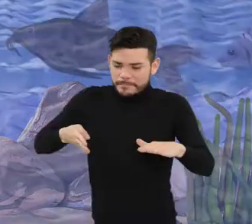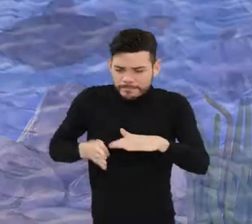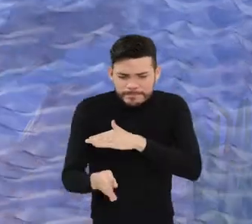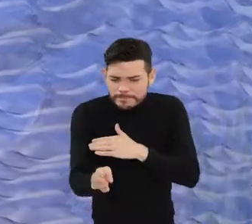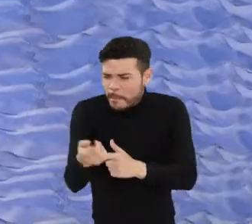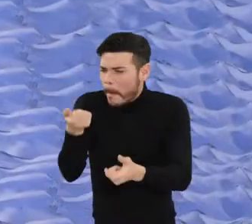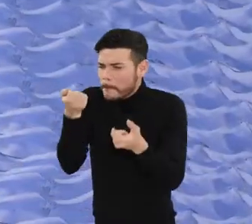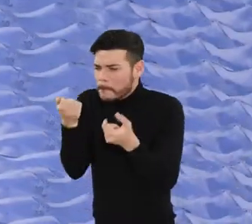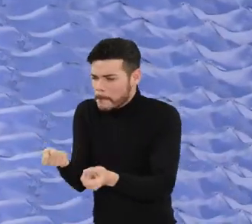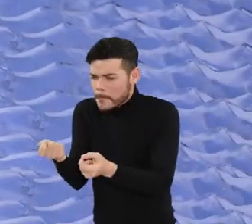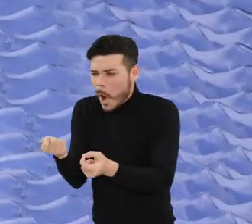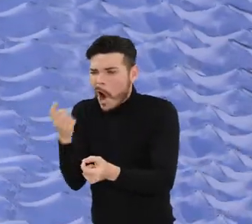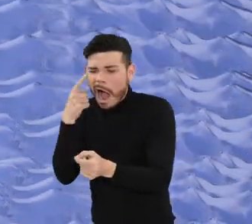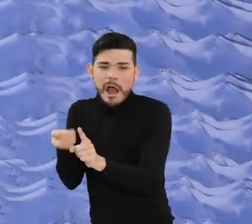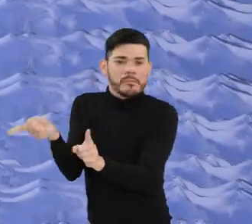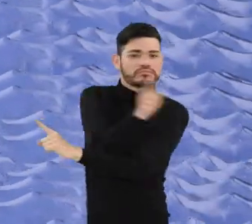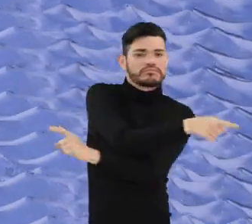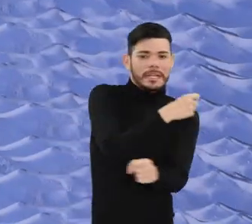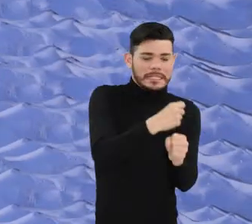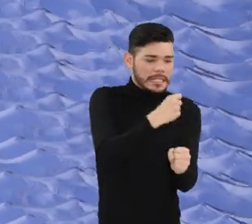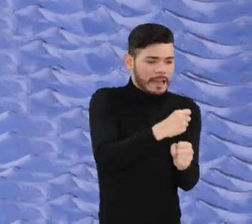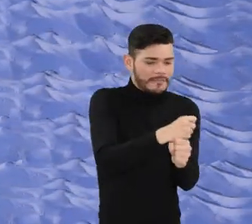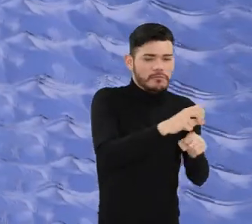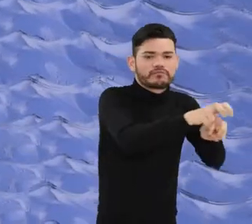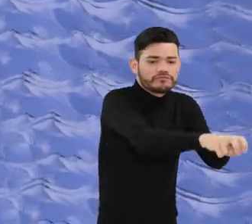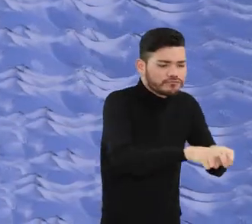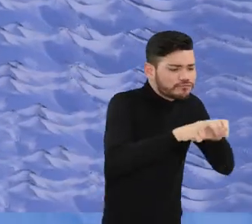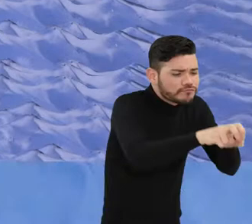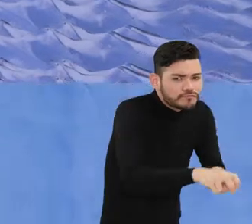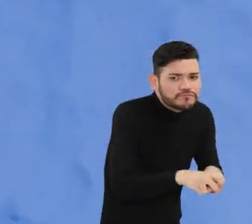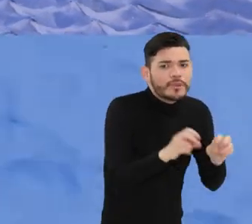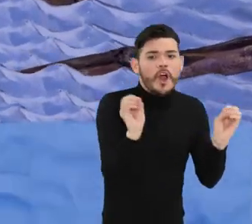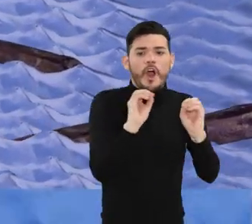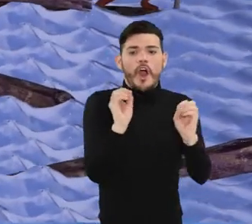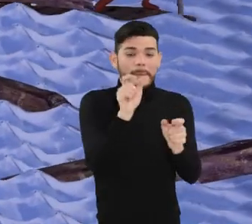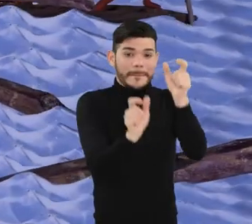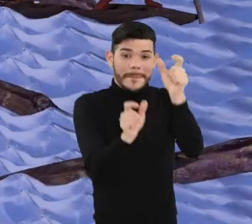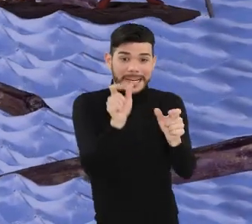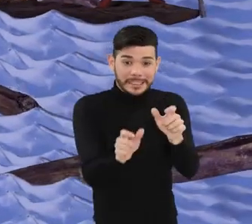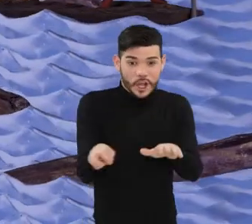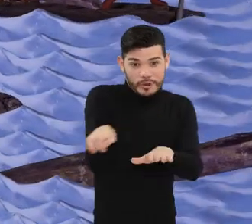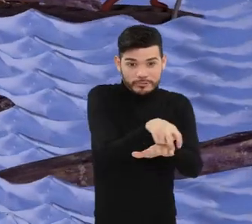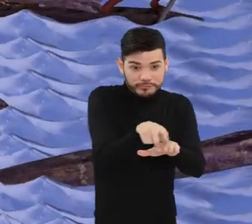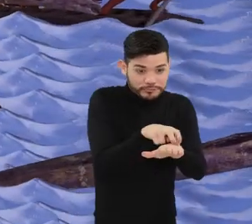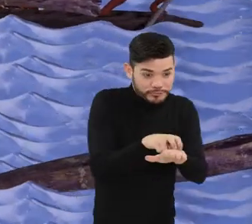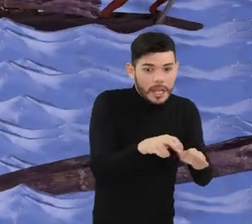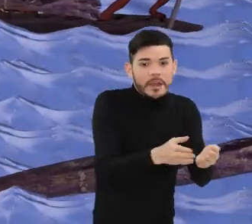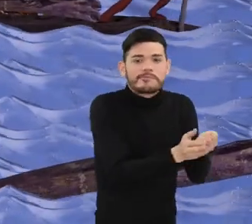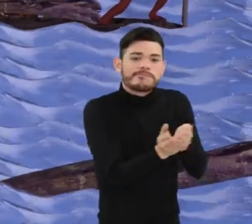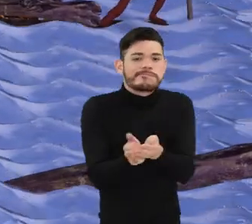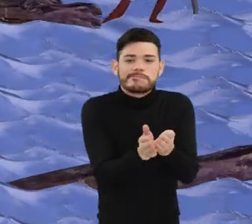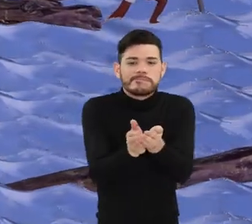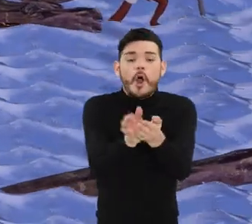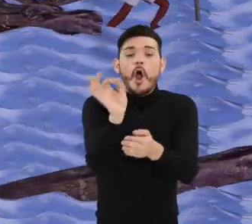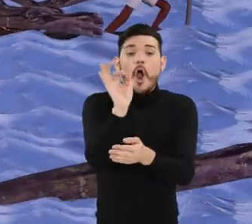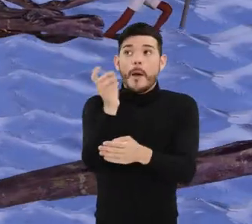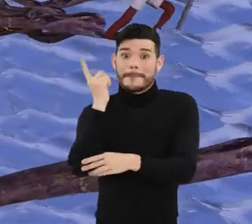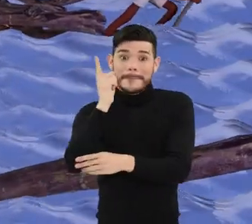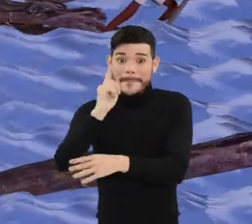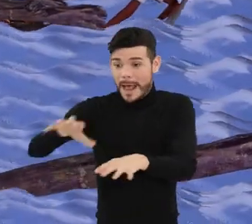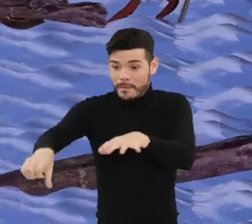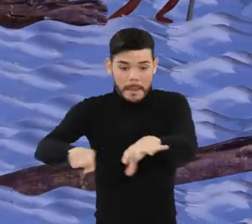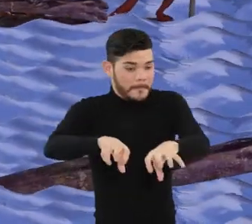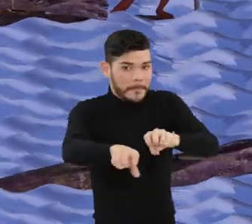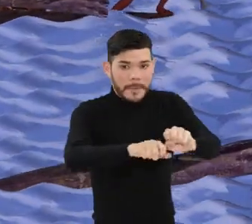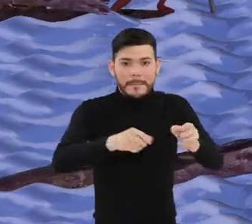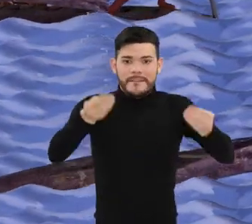Cuando la pesca no es buena, los pescadores alternan su trabajo con la agricultura, el transporte de personas y la pesca